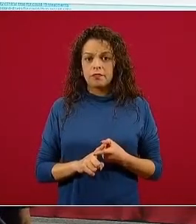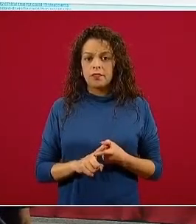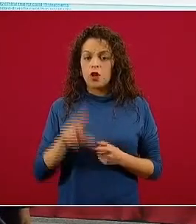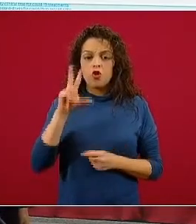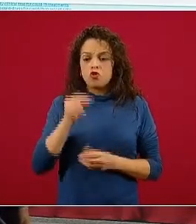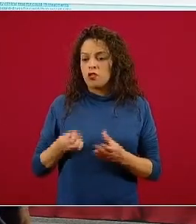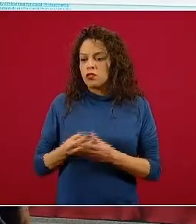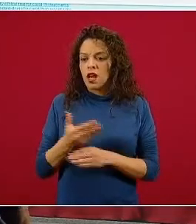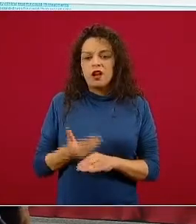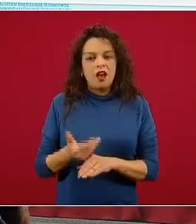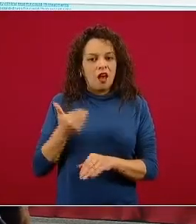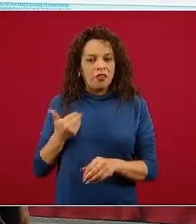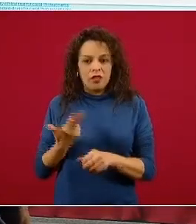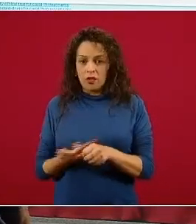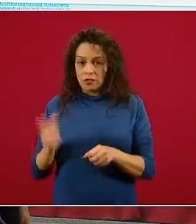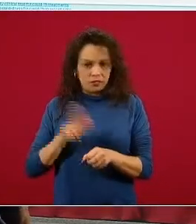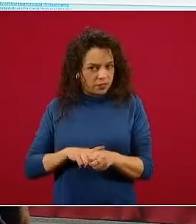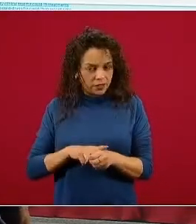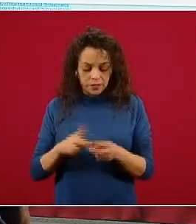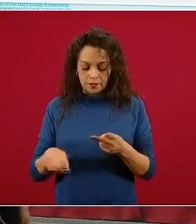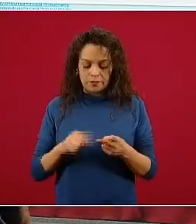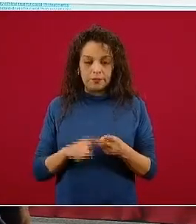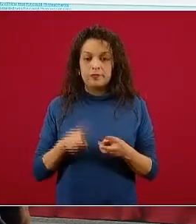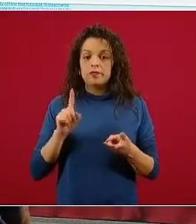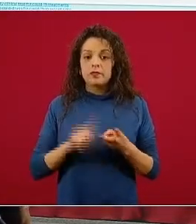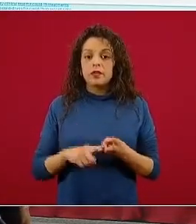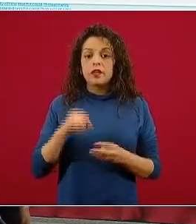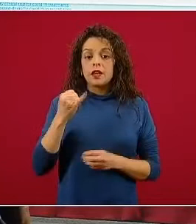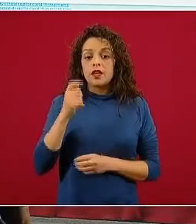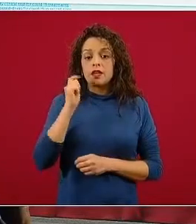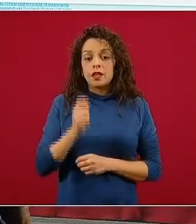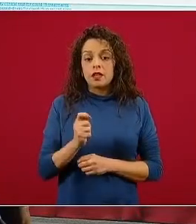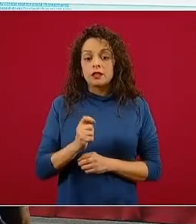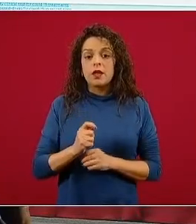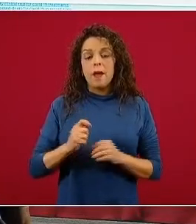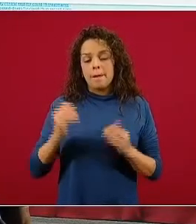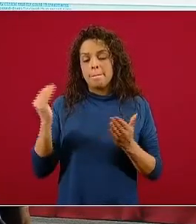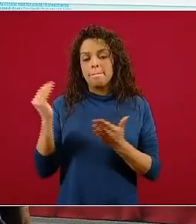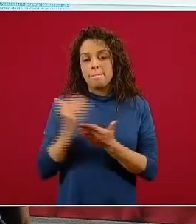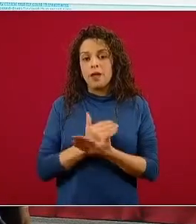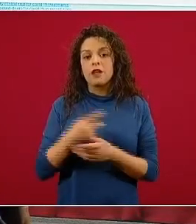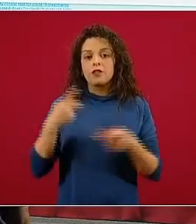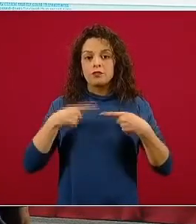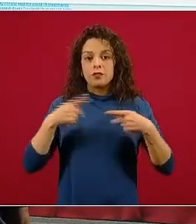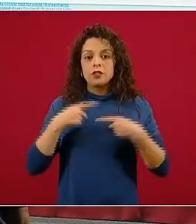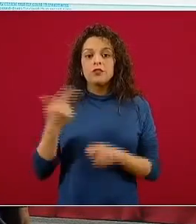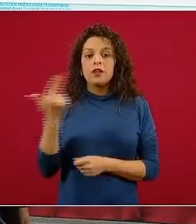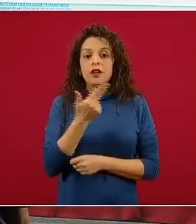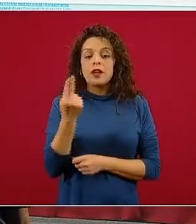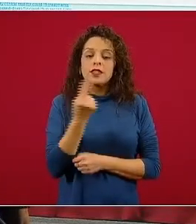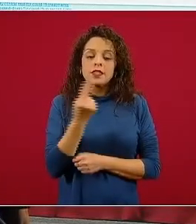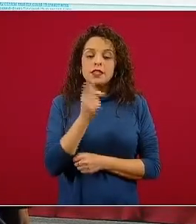o en disminuir la probabilidad de requerir ventilación mecánica asistida.